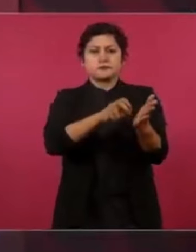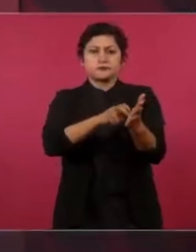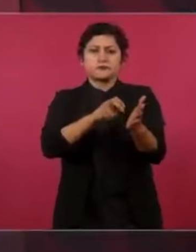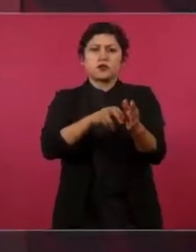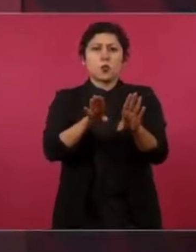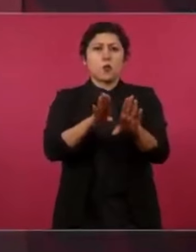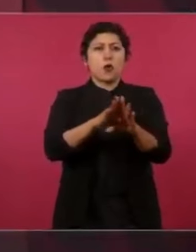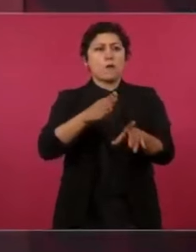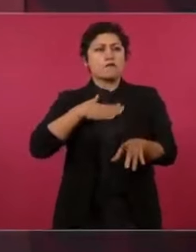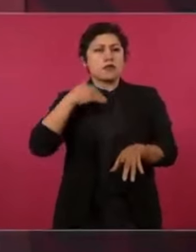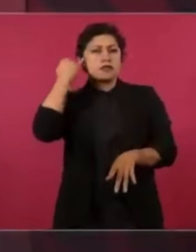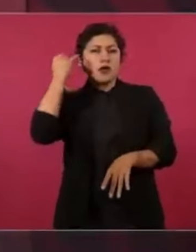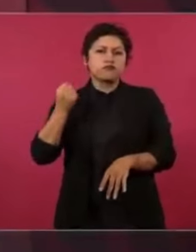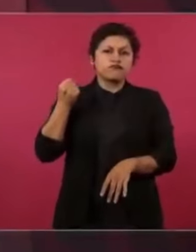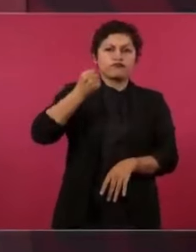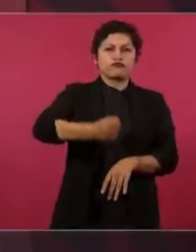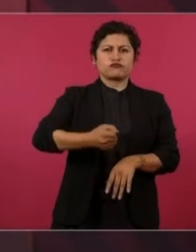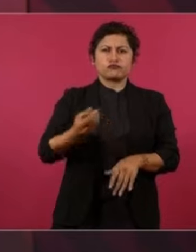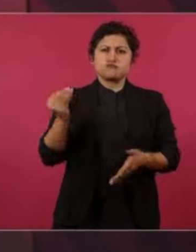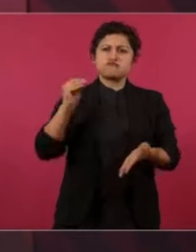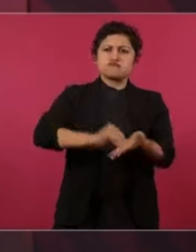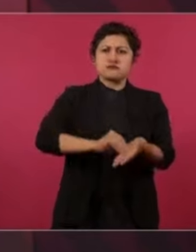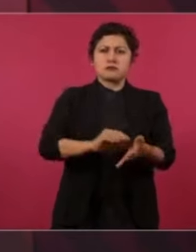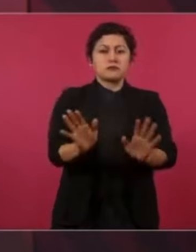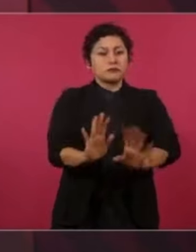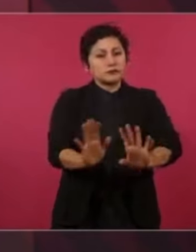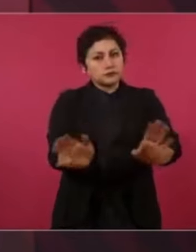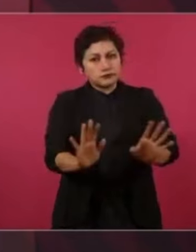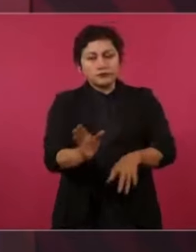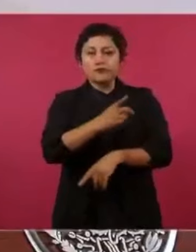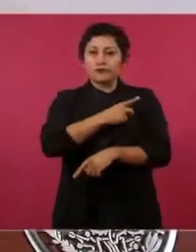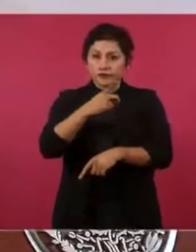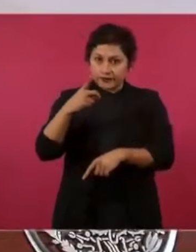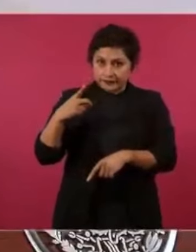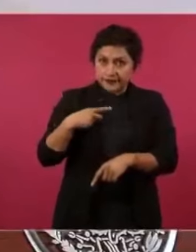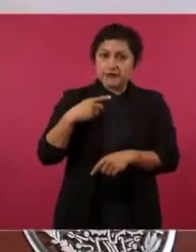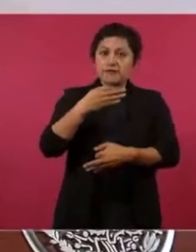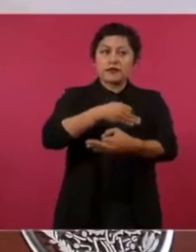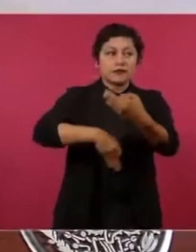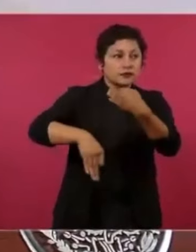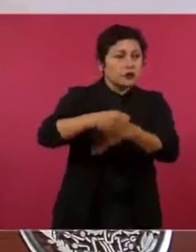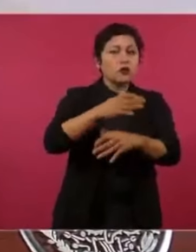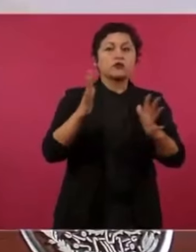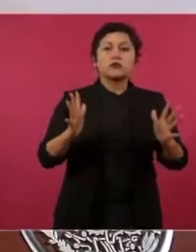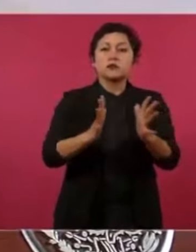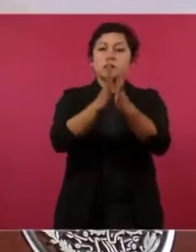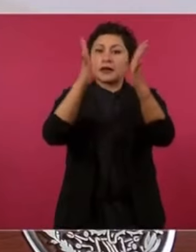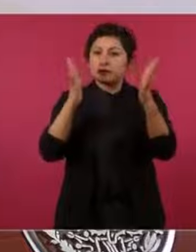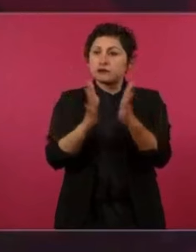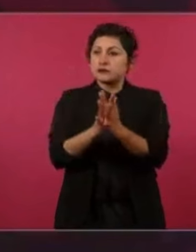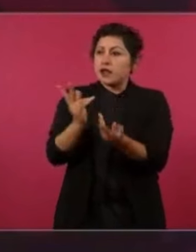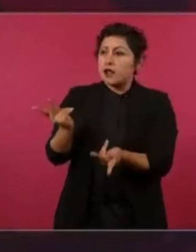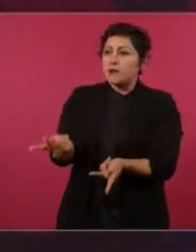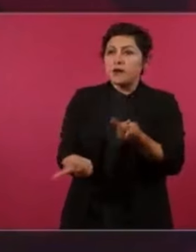sin excluir que participen. Que se